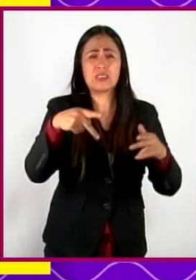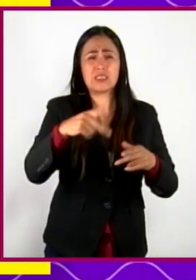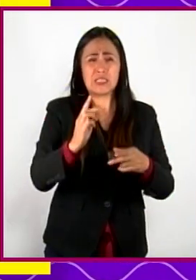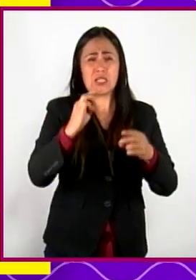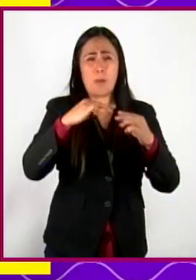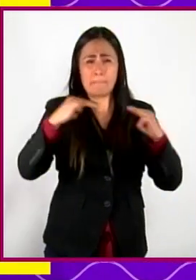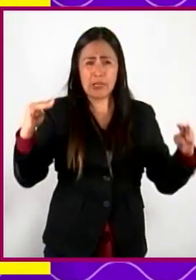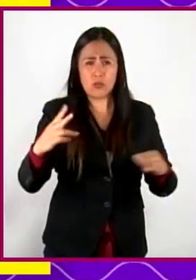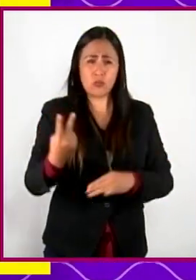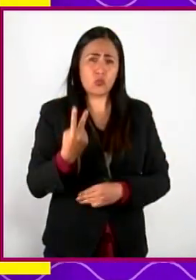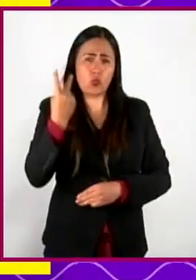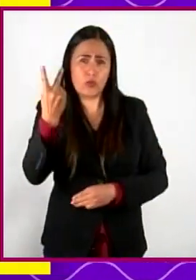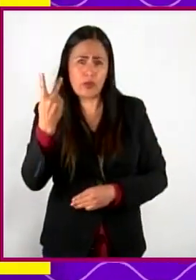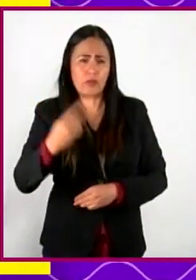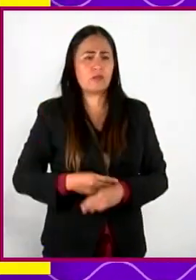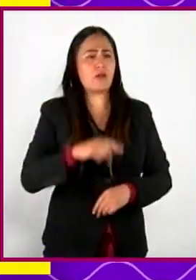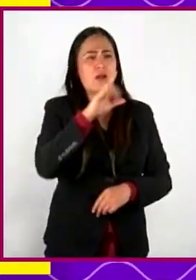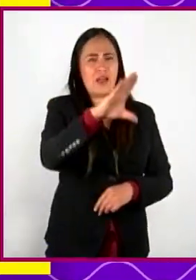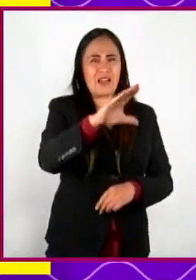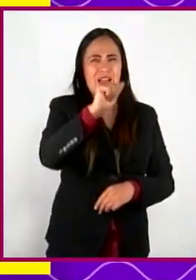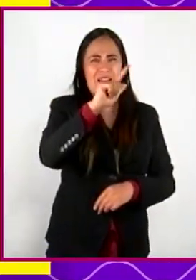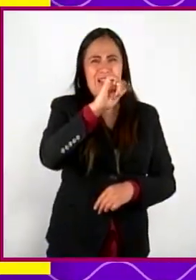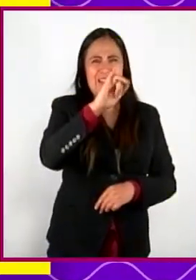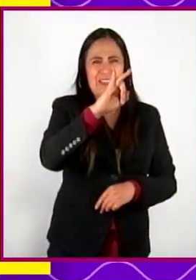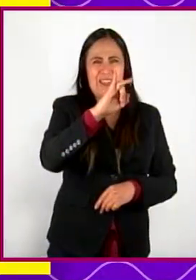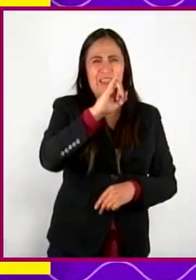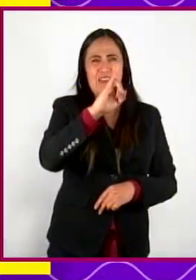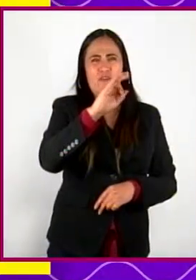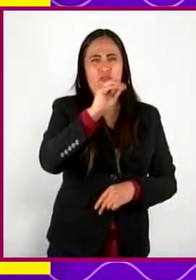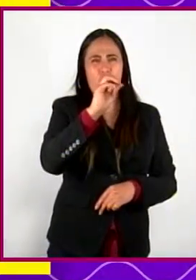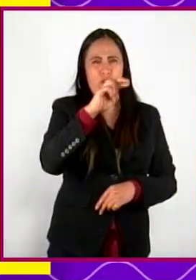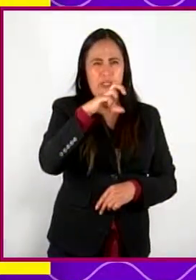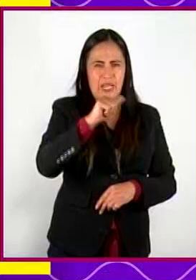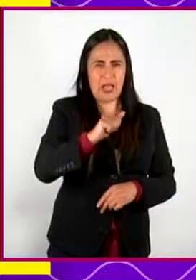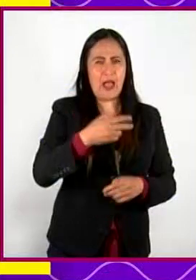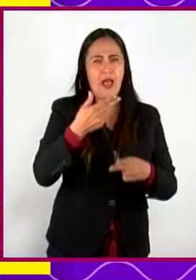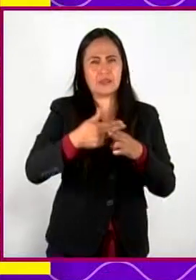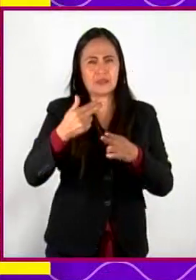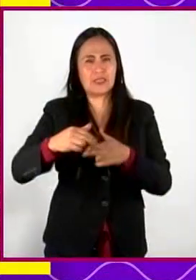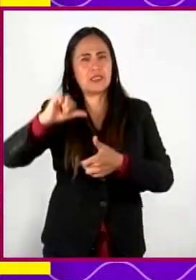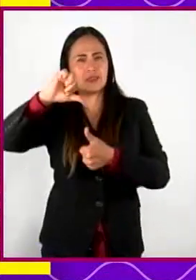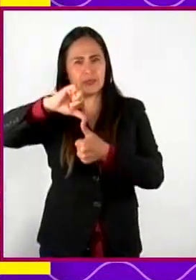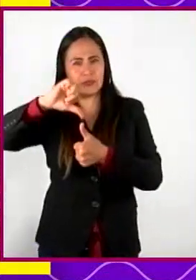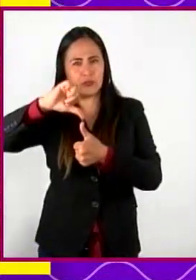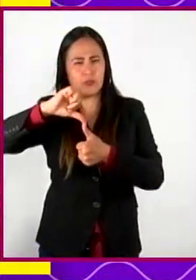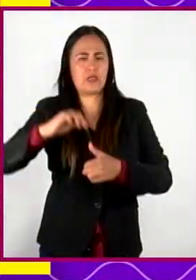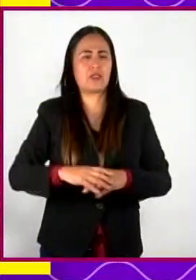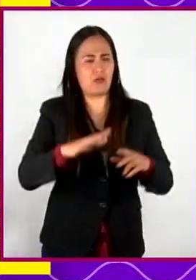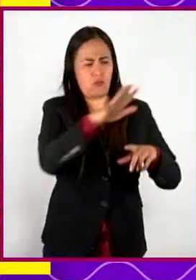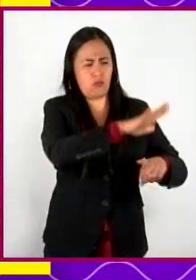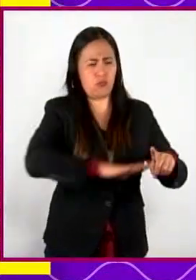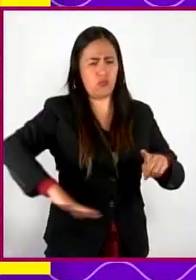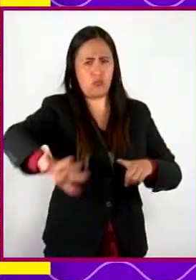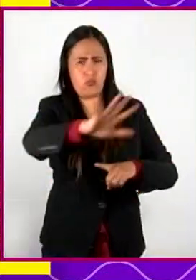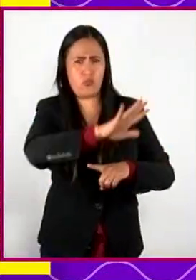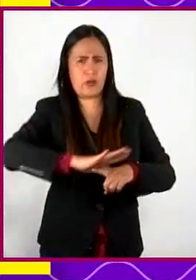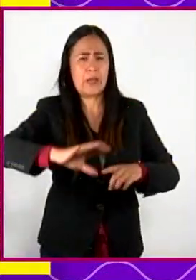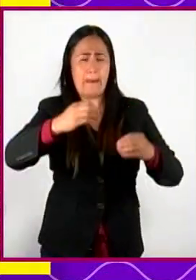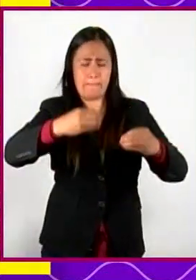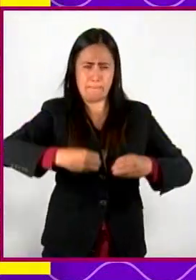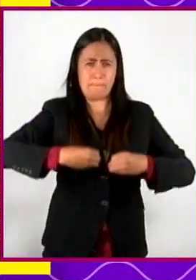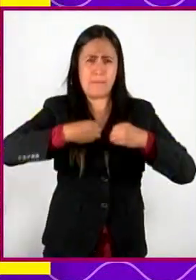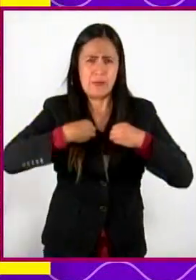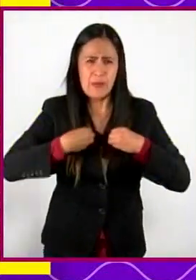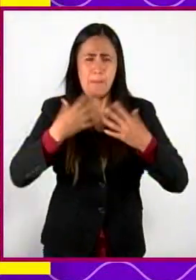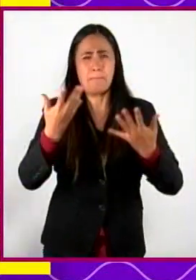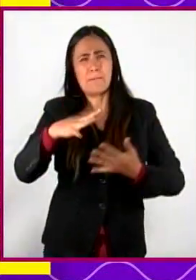desde California hasta Centroamérica. A su vez, este territorio estaba habitado por una población superior